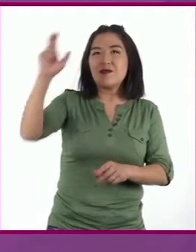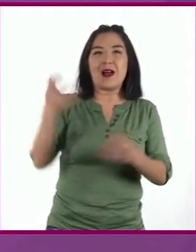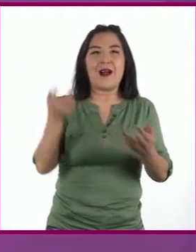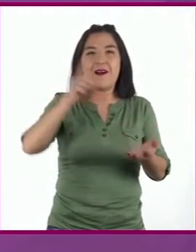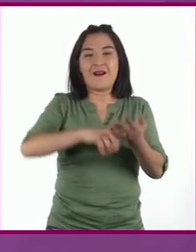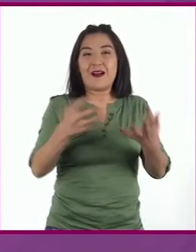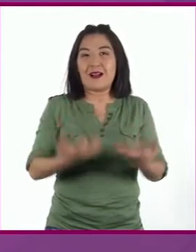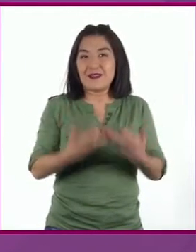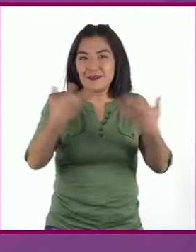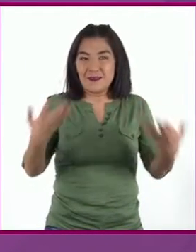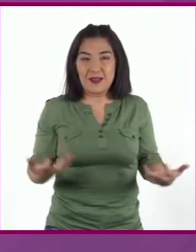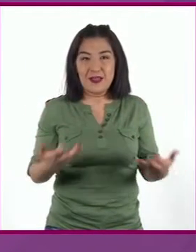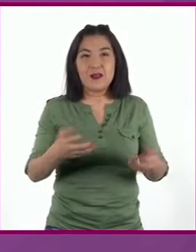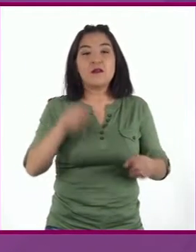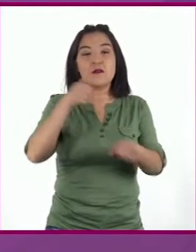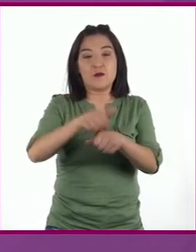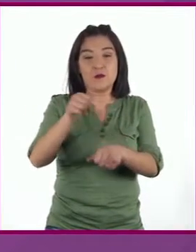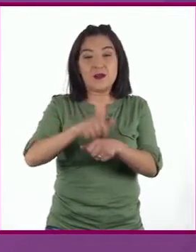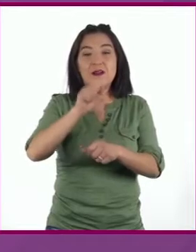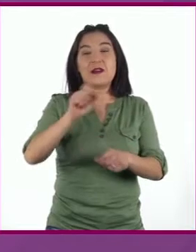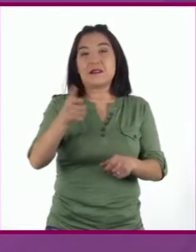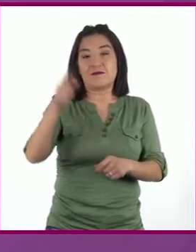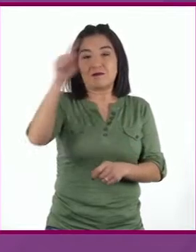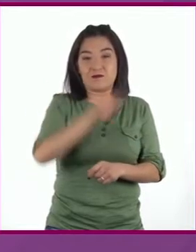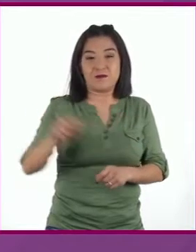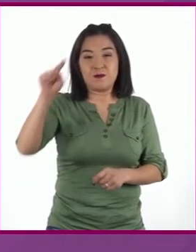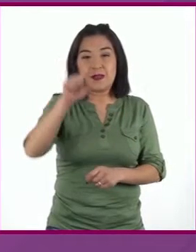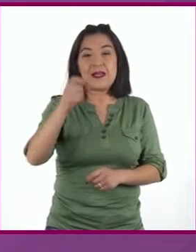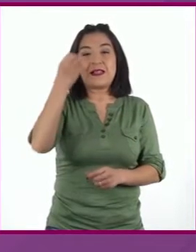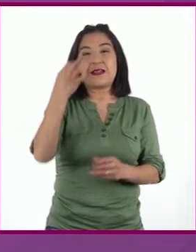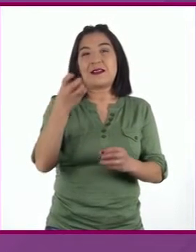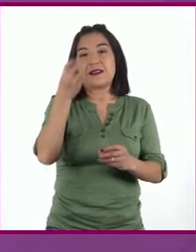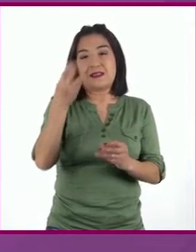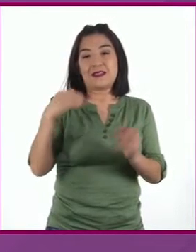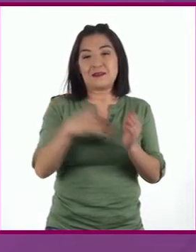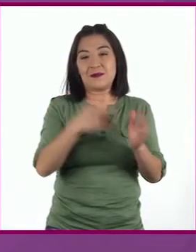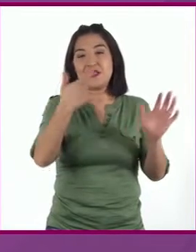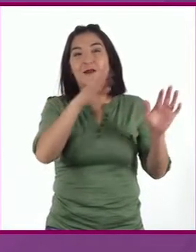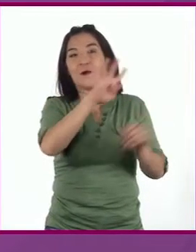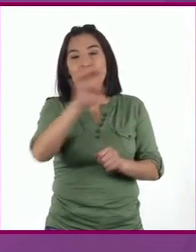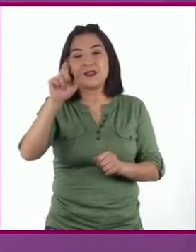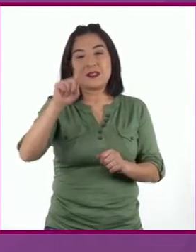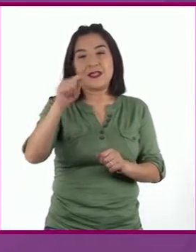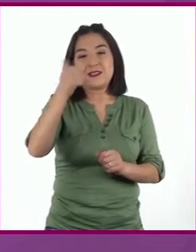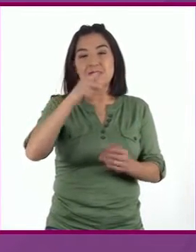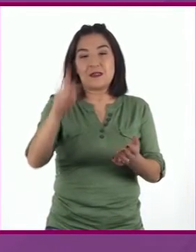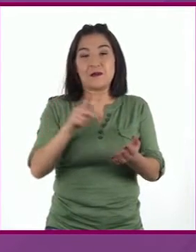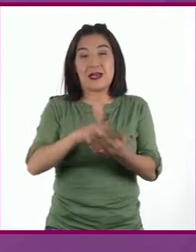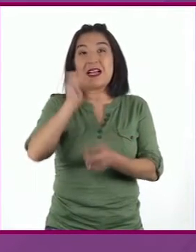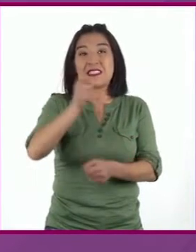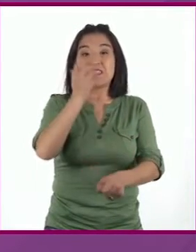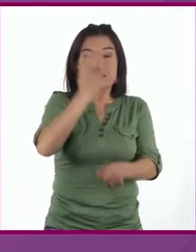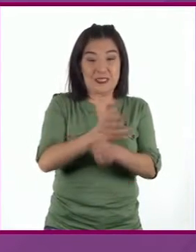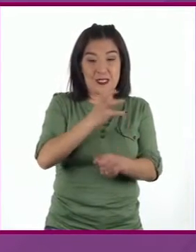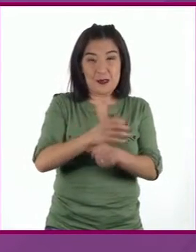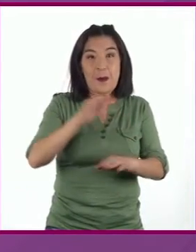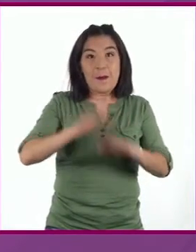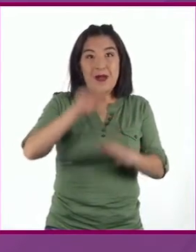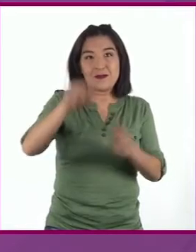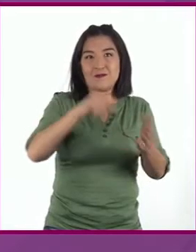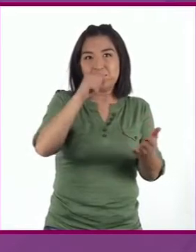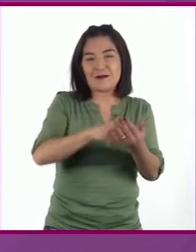Su diámetro es de 3,476 kilómetros y es el quinto más grande del sistema solar.